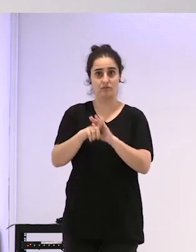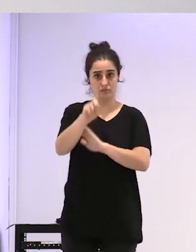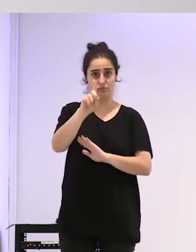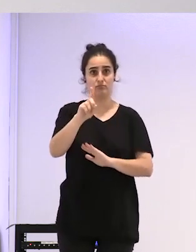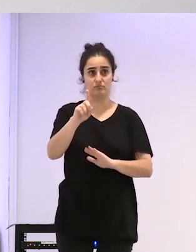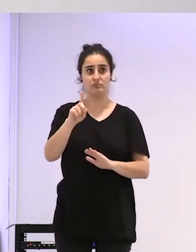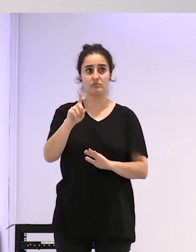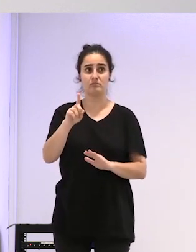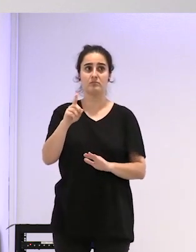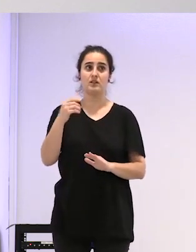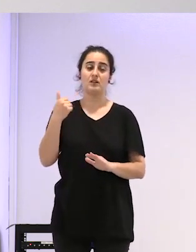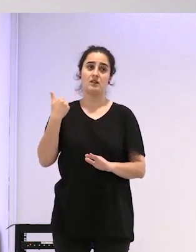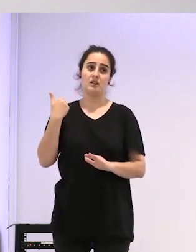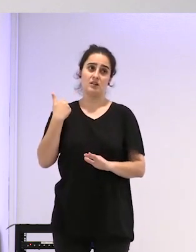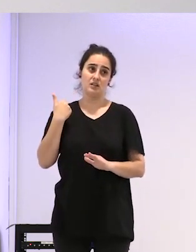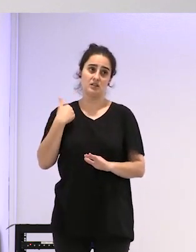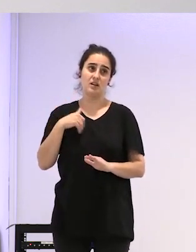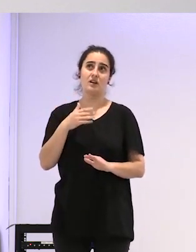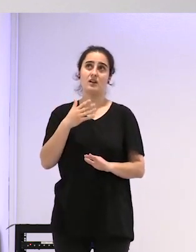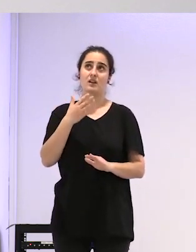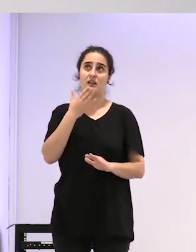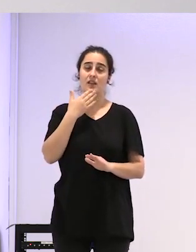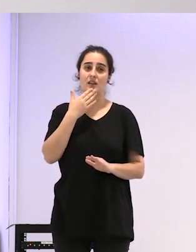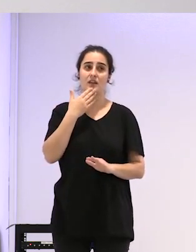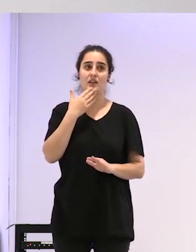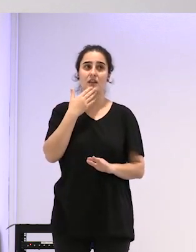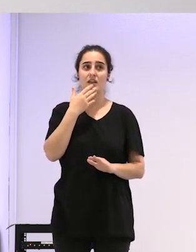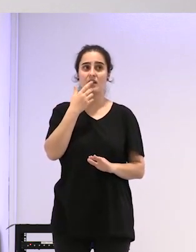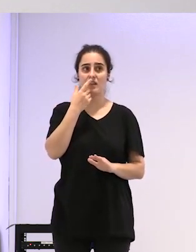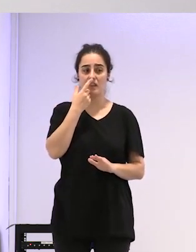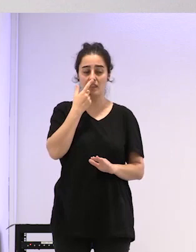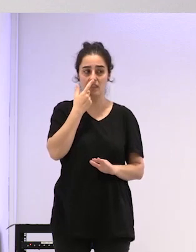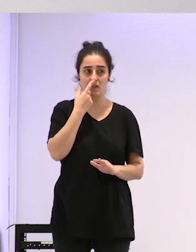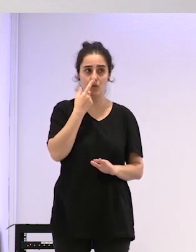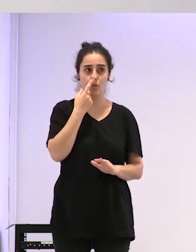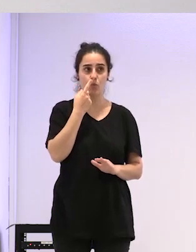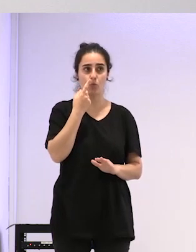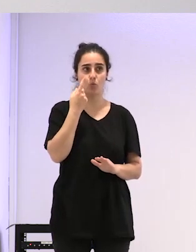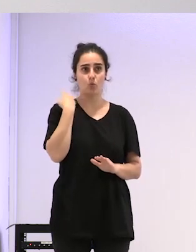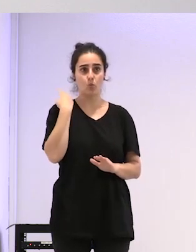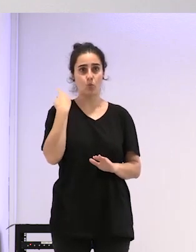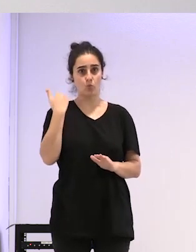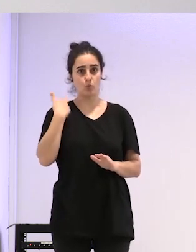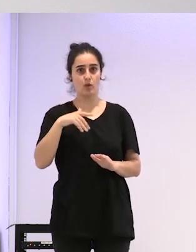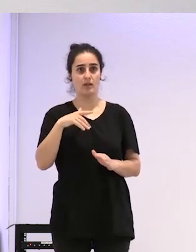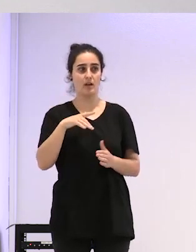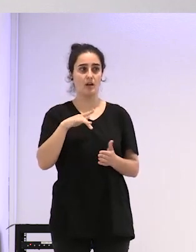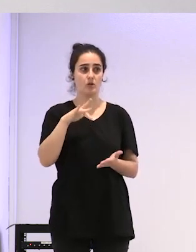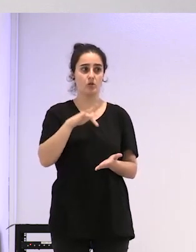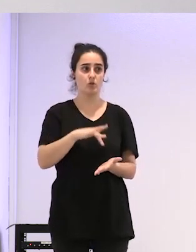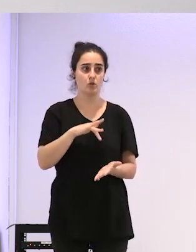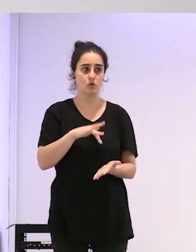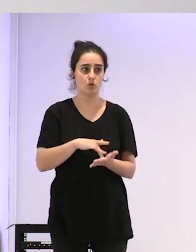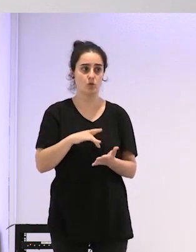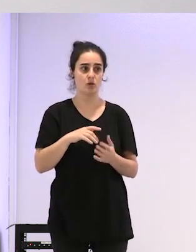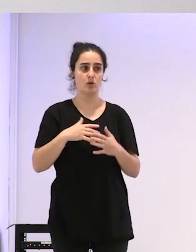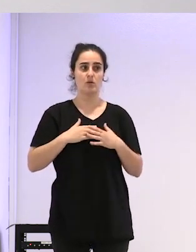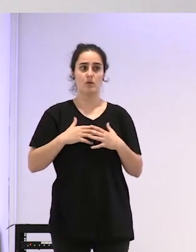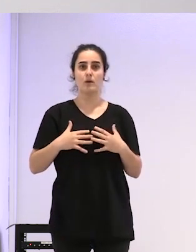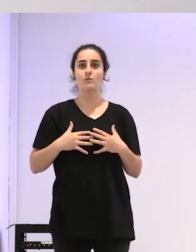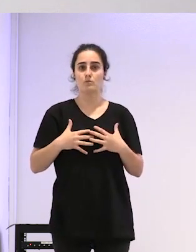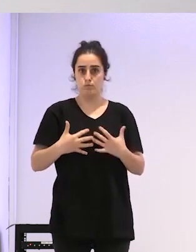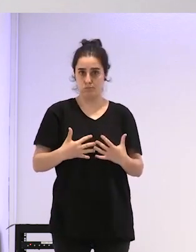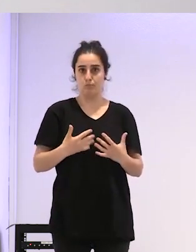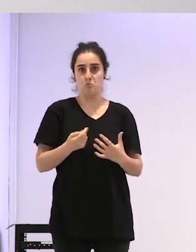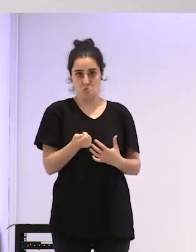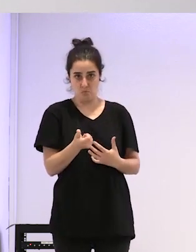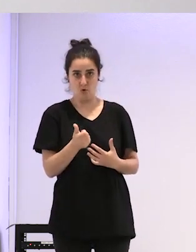ya hace un año que ya tiene otro manovario y eso vale nosotros para niños trans y